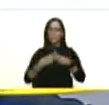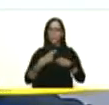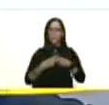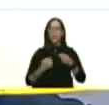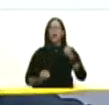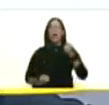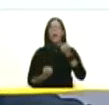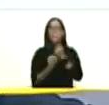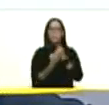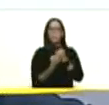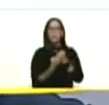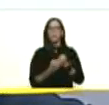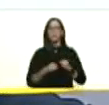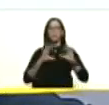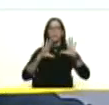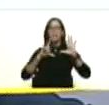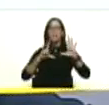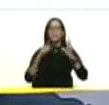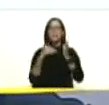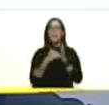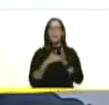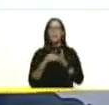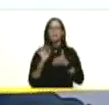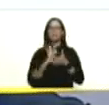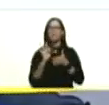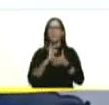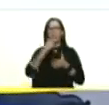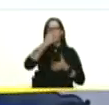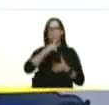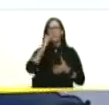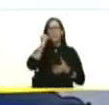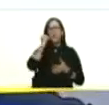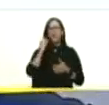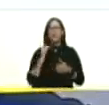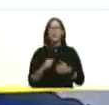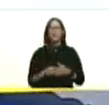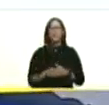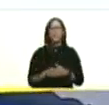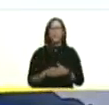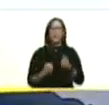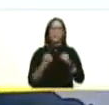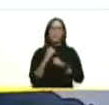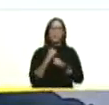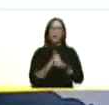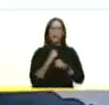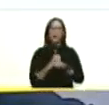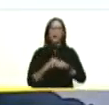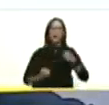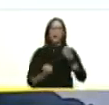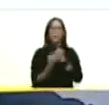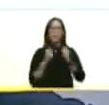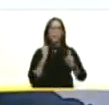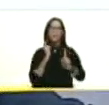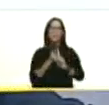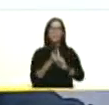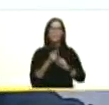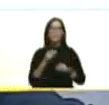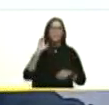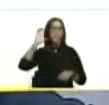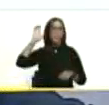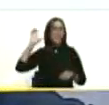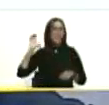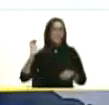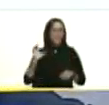por más de 16 mil funcionarios entre mujeres y hombres para trabajar en apoyo desde las regiones de